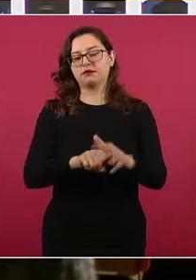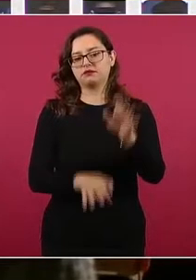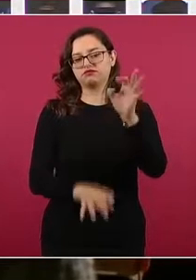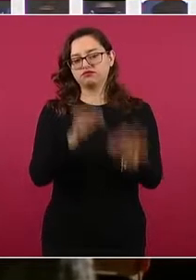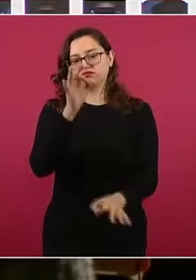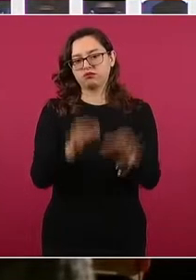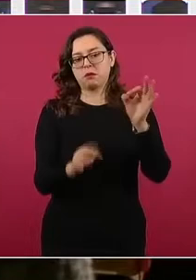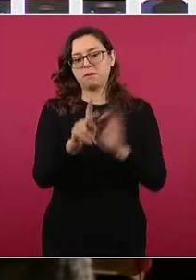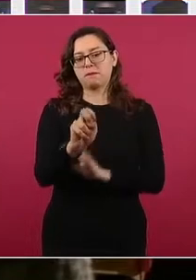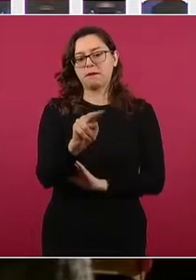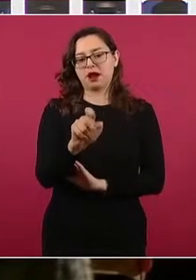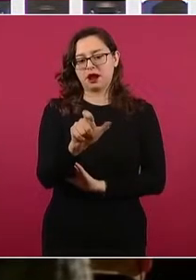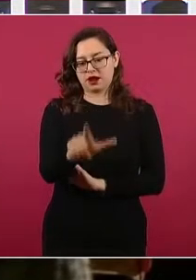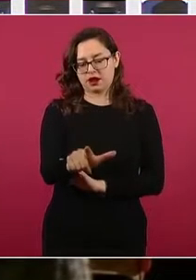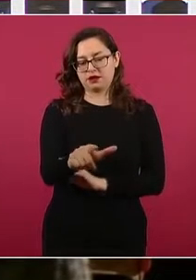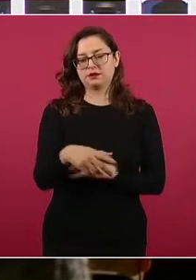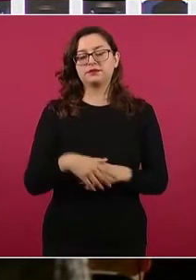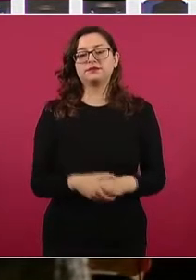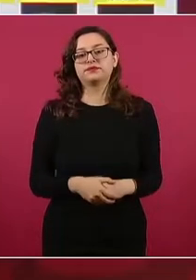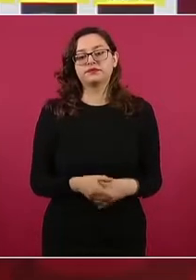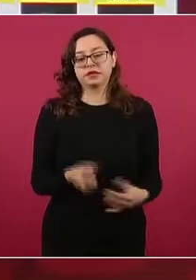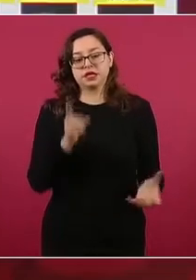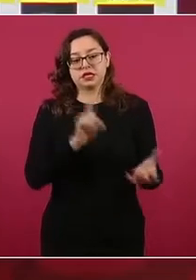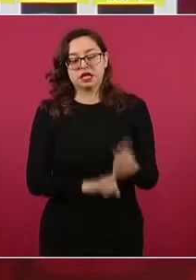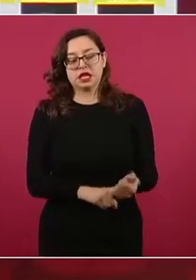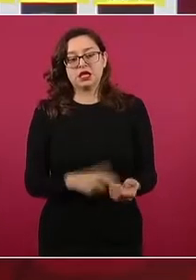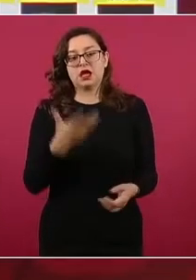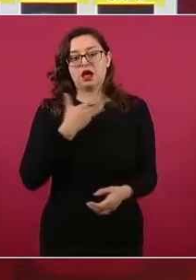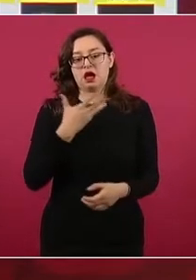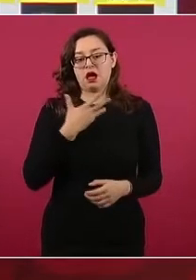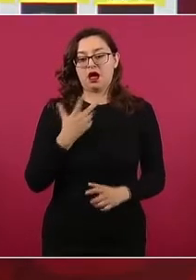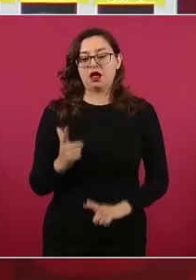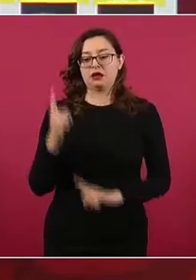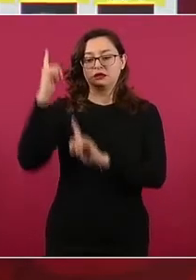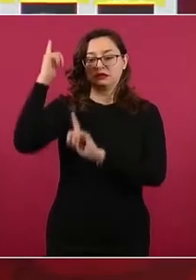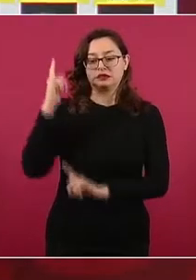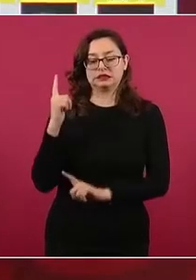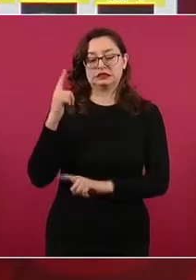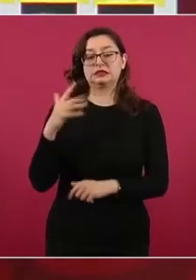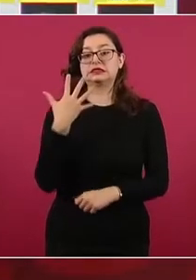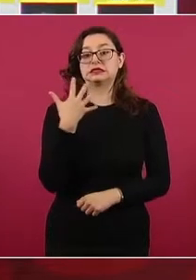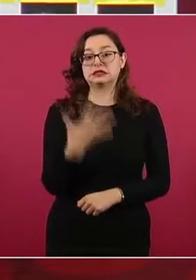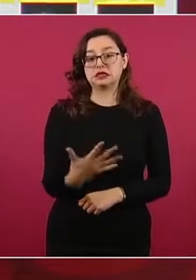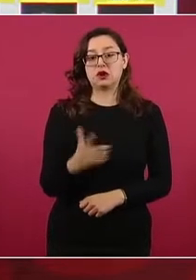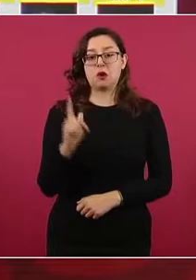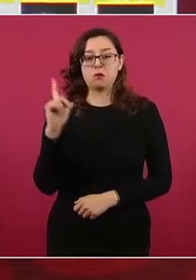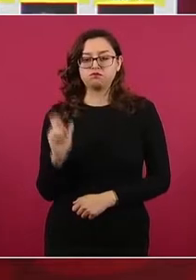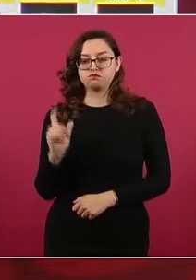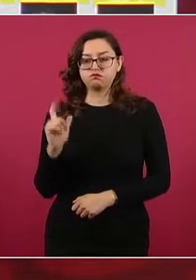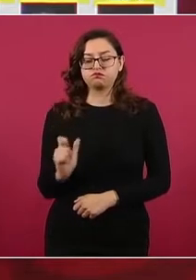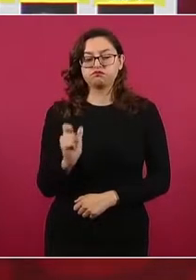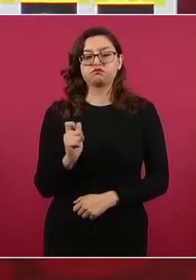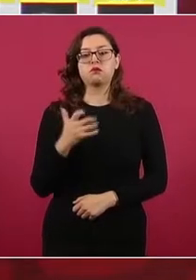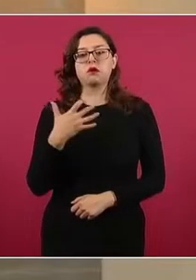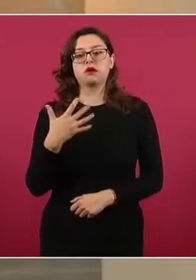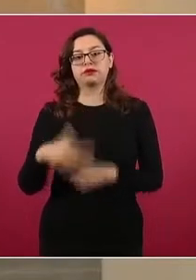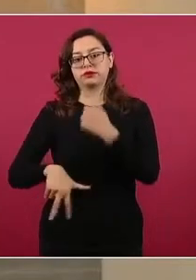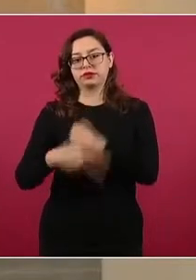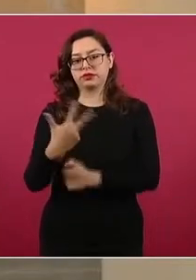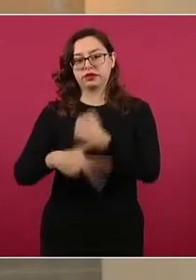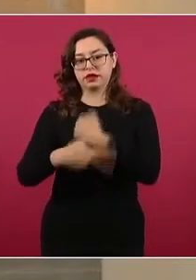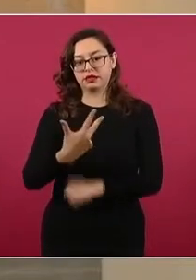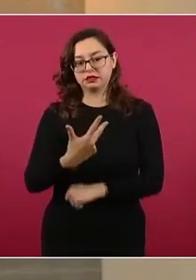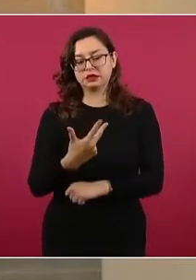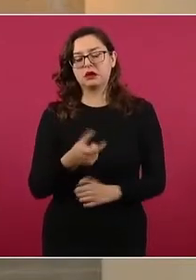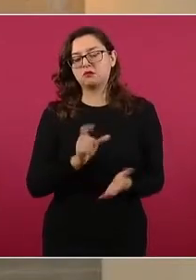aseguraron, entre otras armas, cinco armas largas, 13 armas cortas, cargadores, cartuchos y